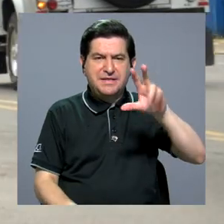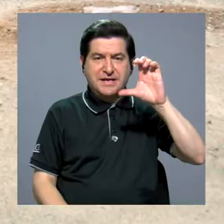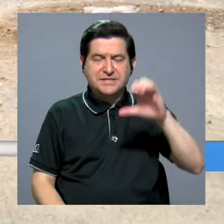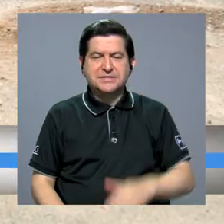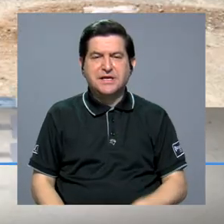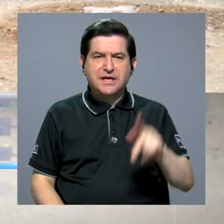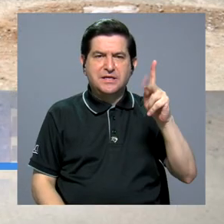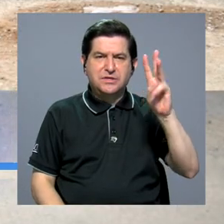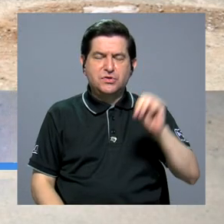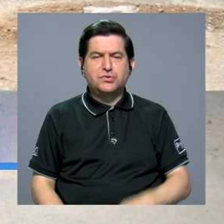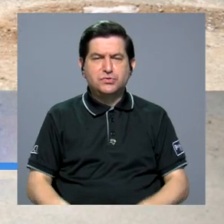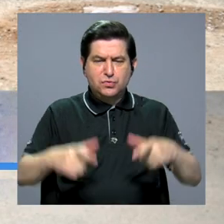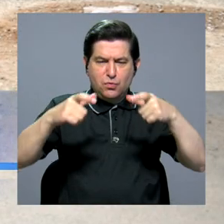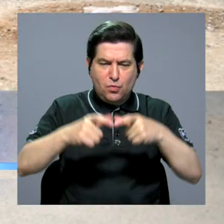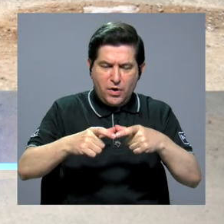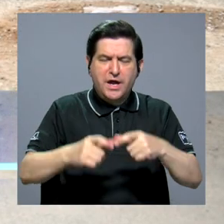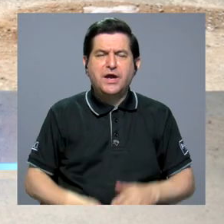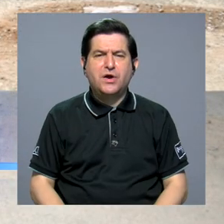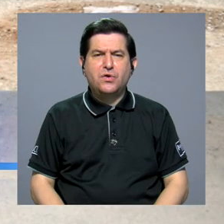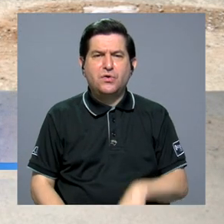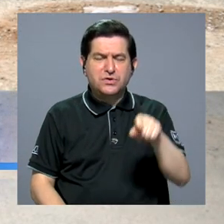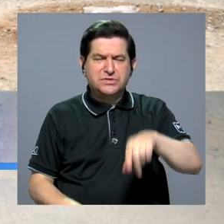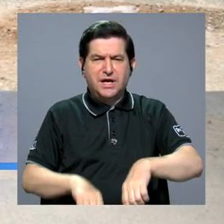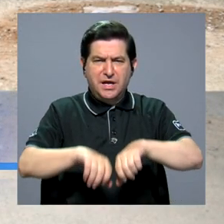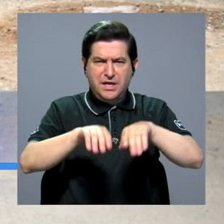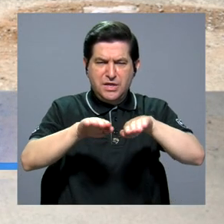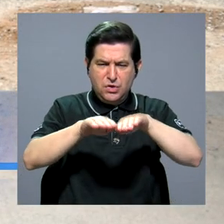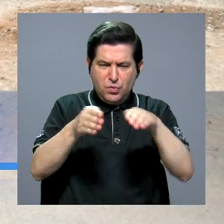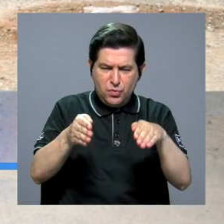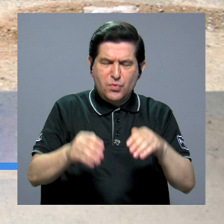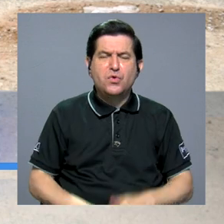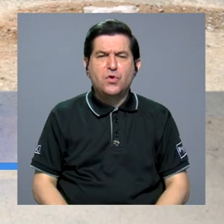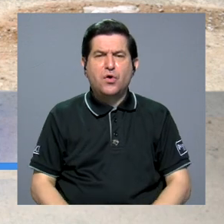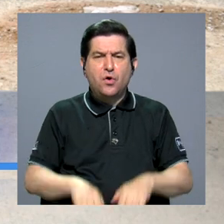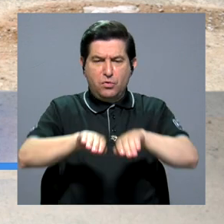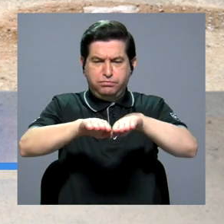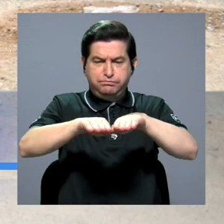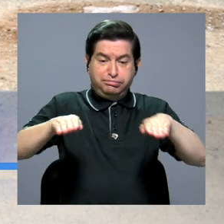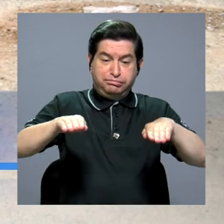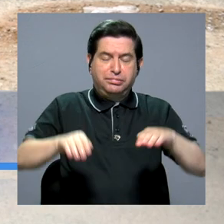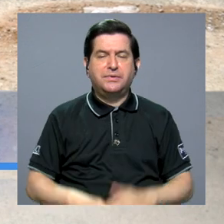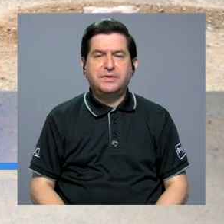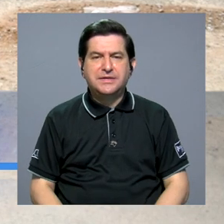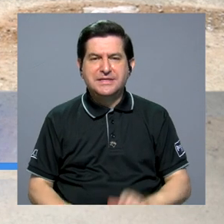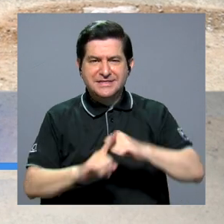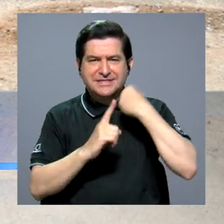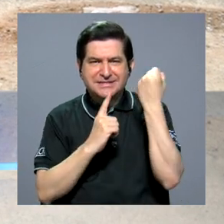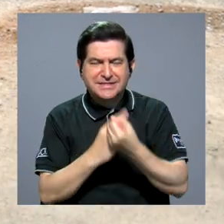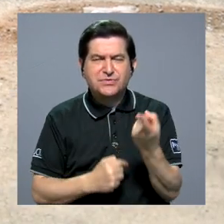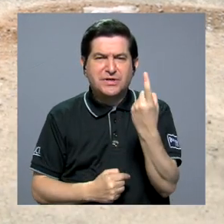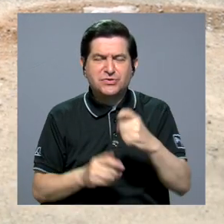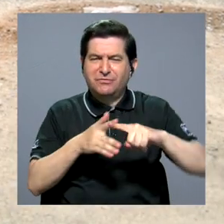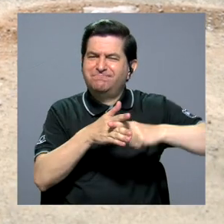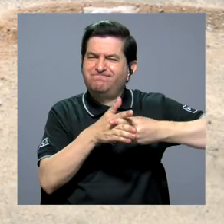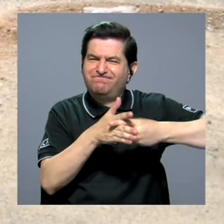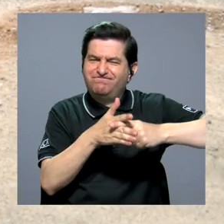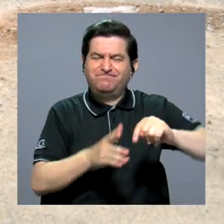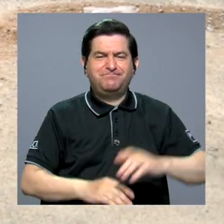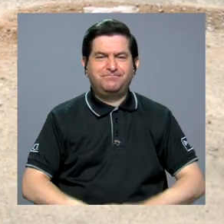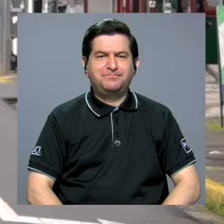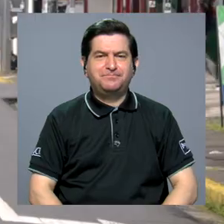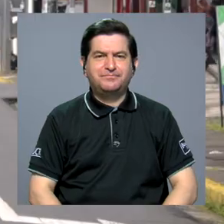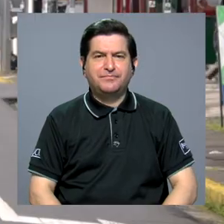sufriendo daños como huecos, deformaciones, agrietamientos y hundimientos, lo cual responde a una falta de